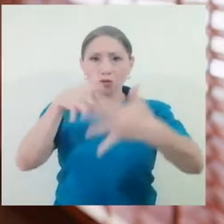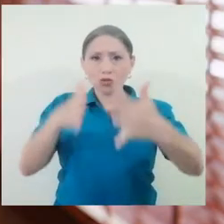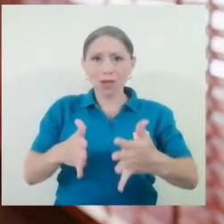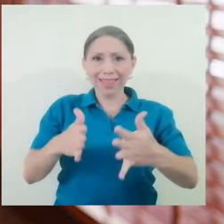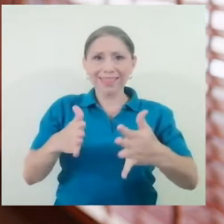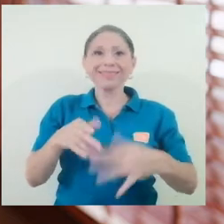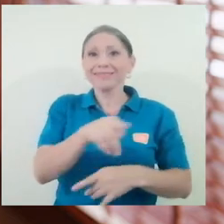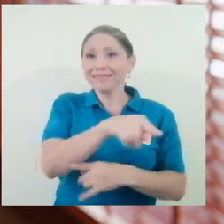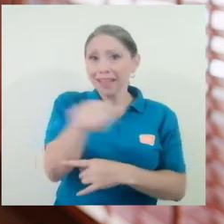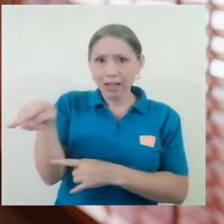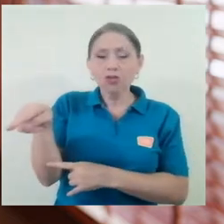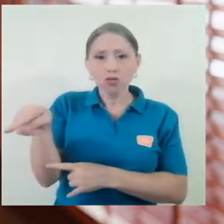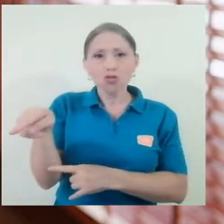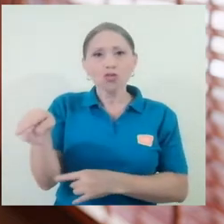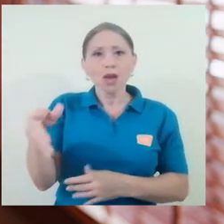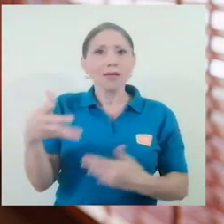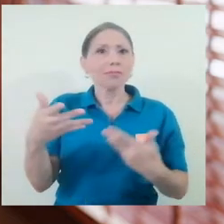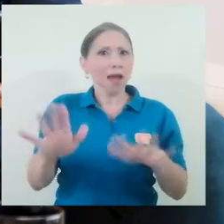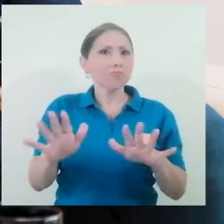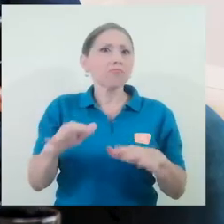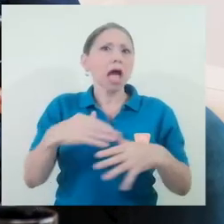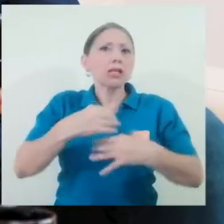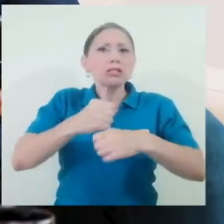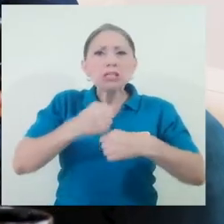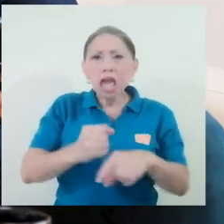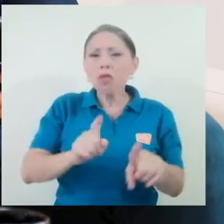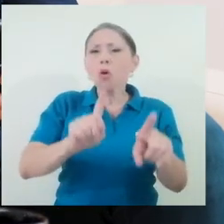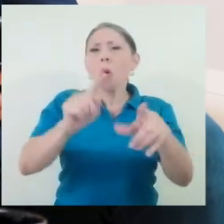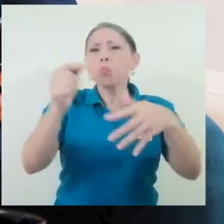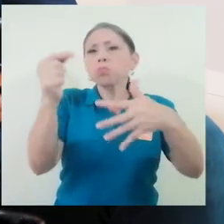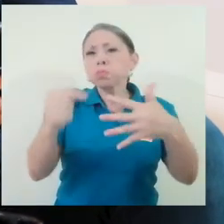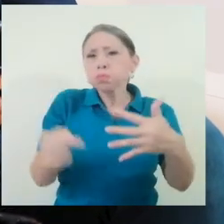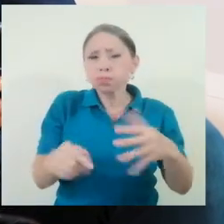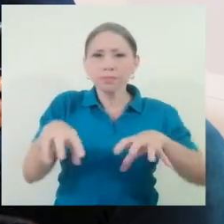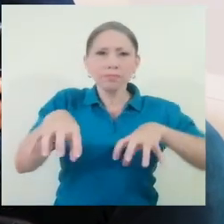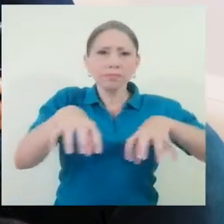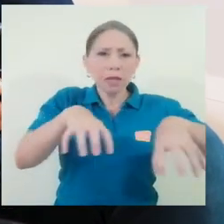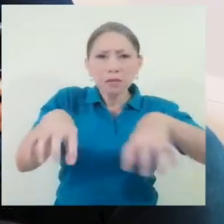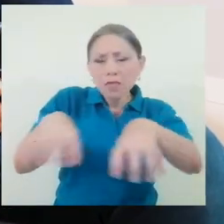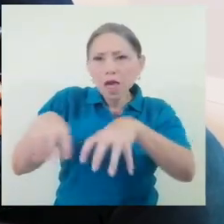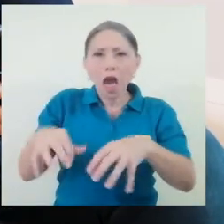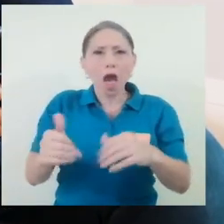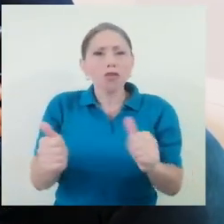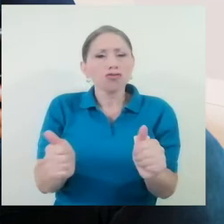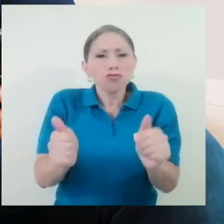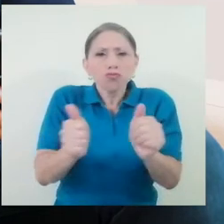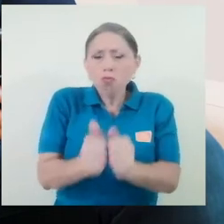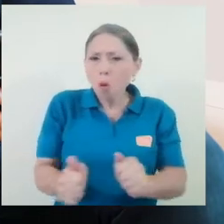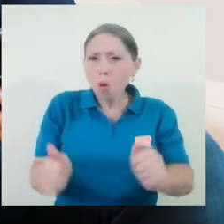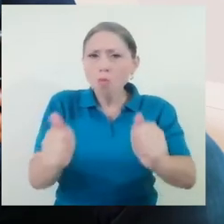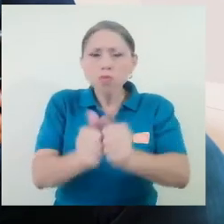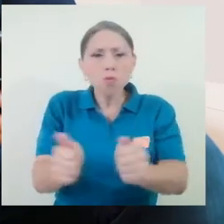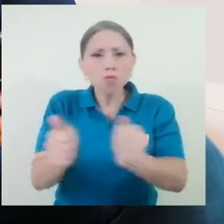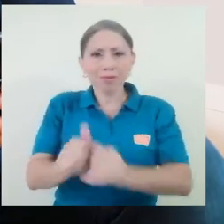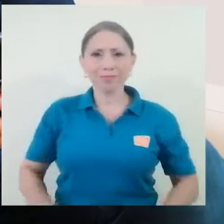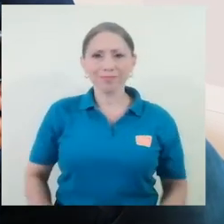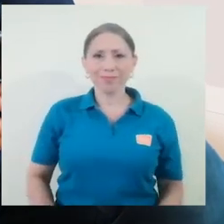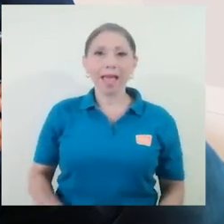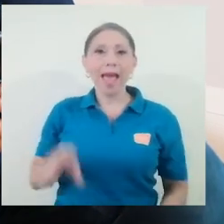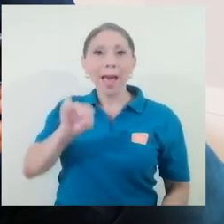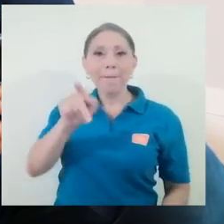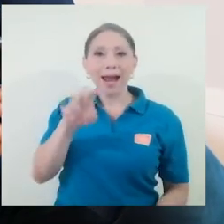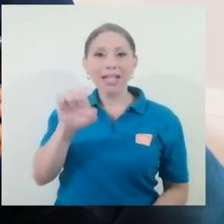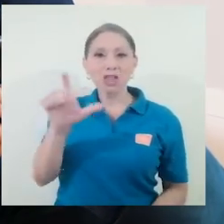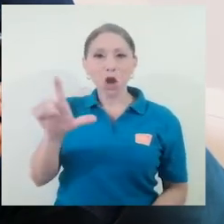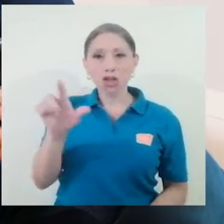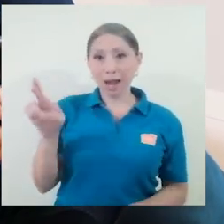a sus estudiantes. Entonces ellos fueron realizando una serie de actividades, de acompañamiento. De